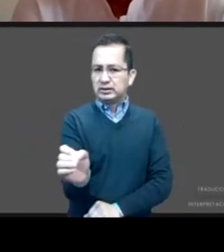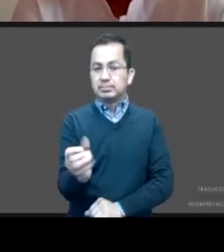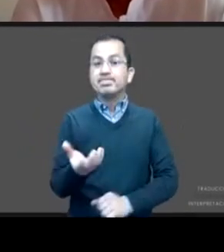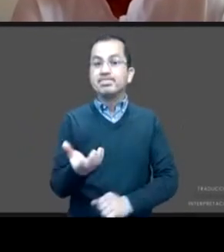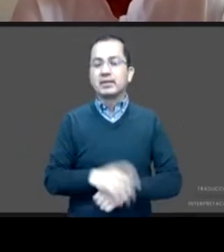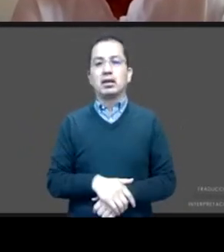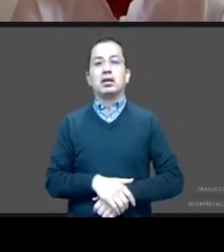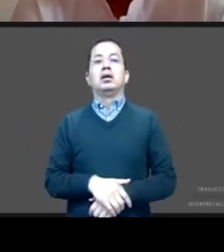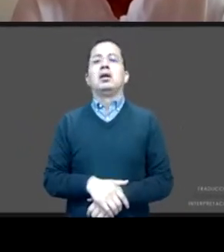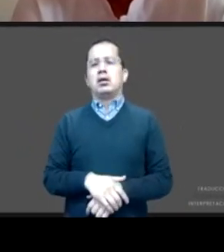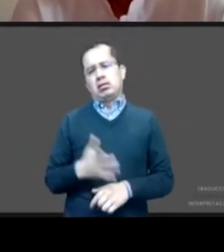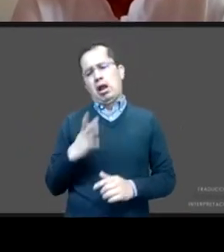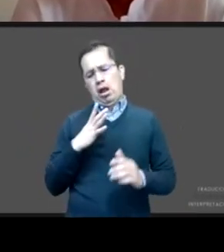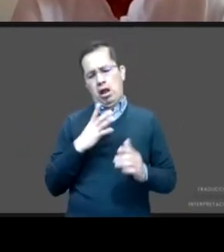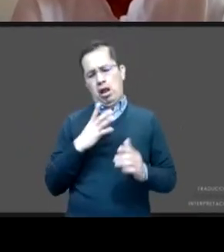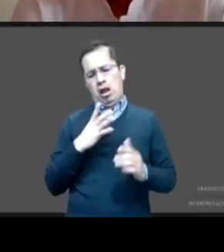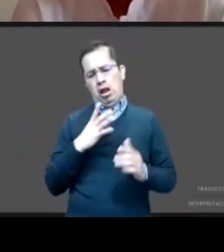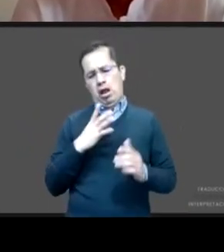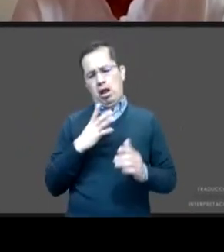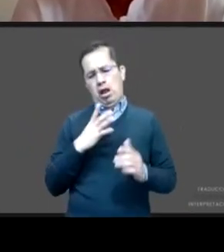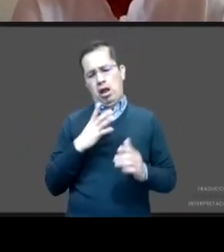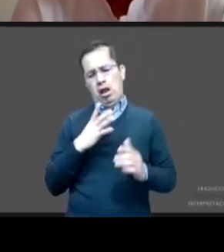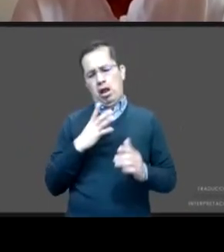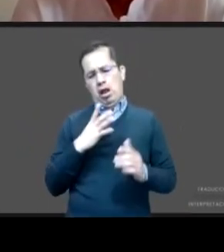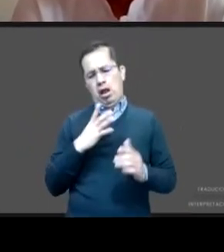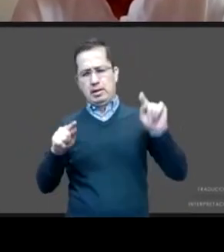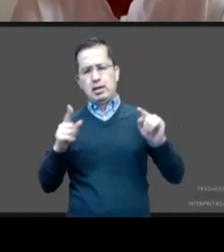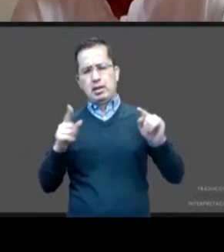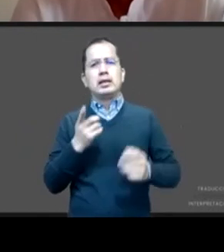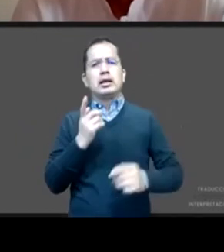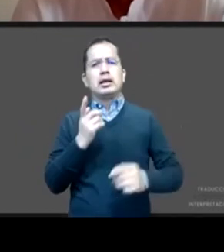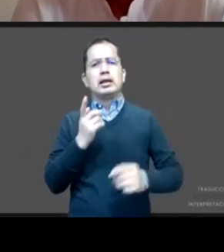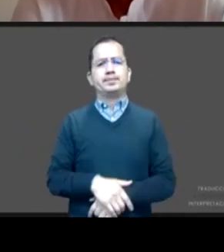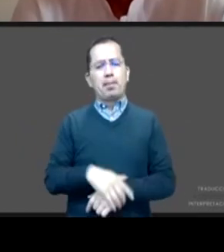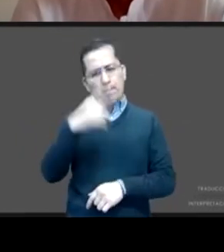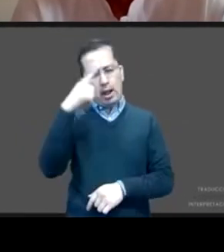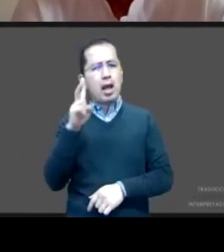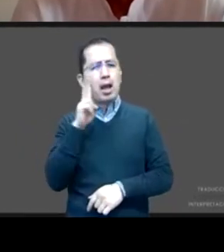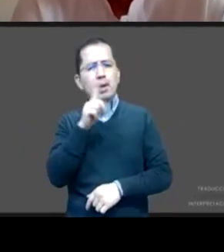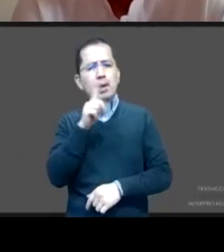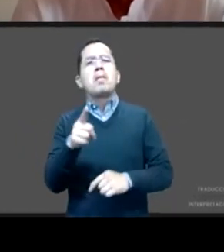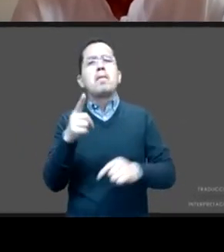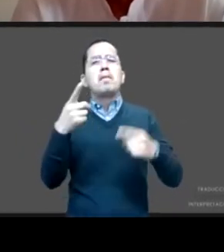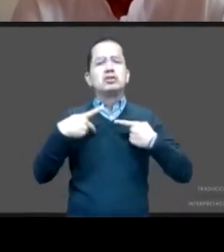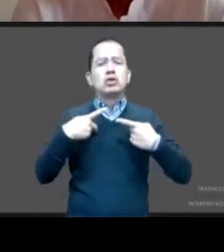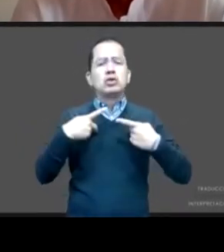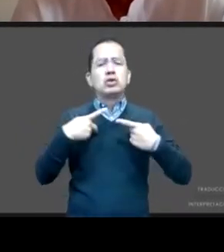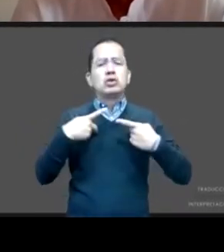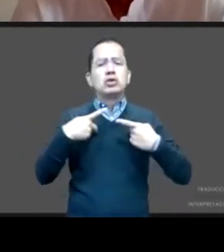estadísticos, en el subsistema de información sobre nacimientos, las cifras de 2018